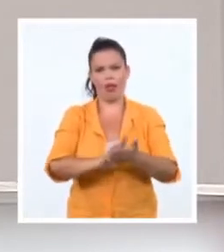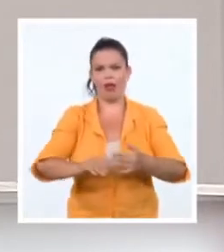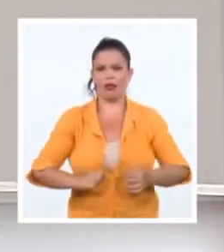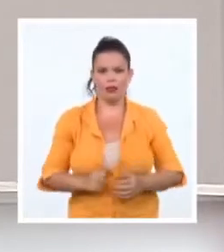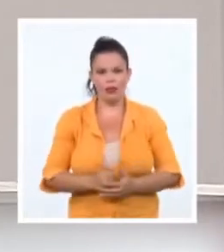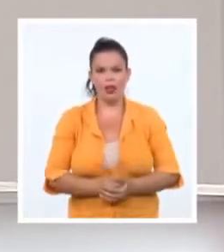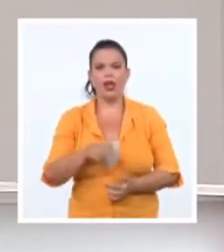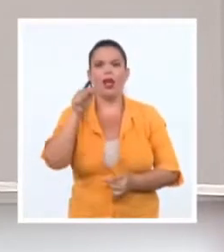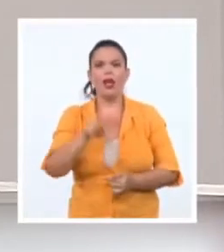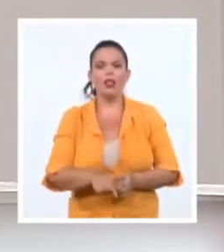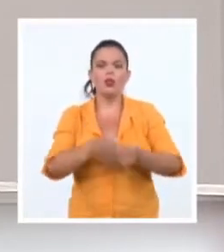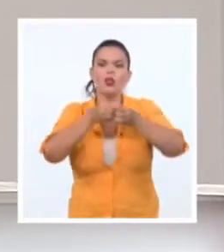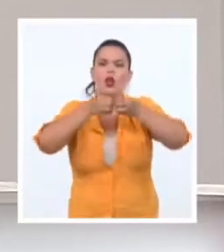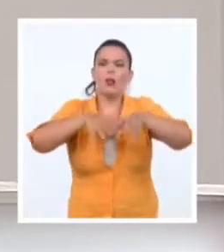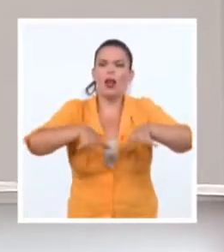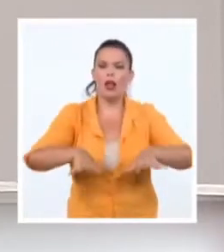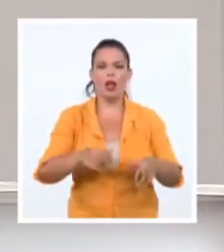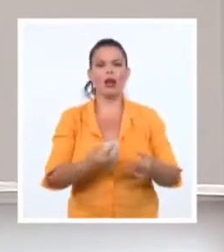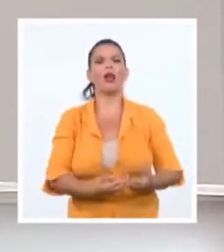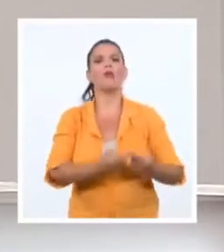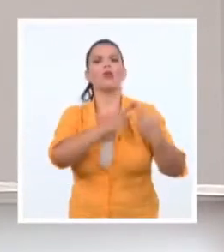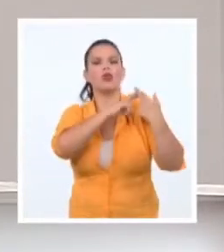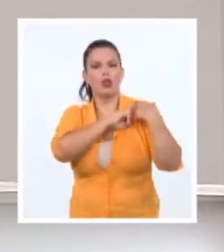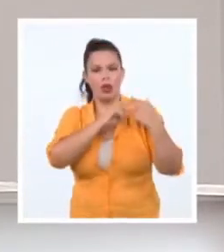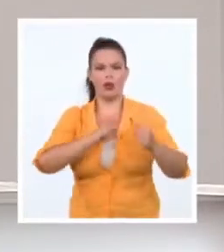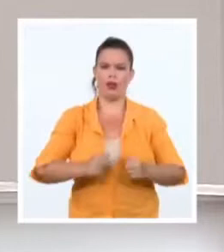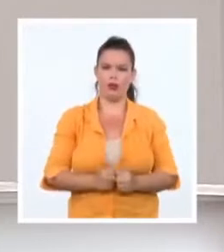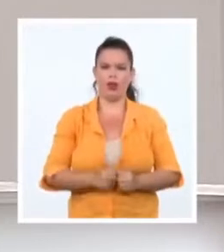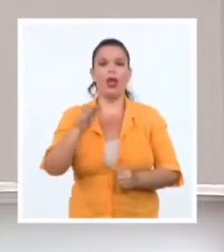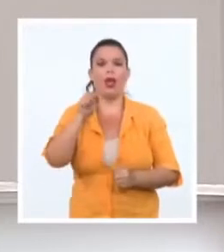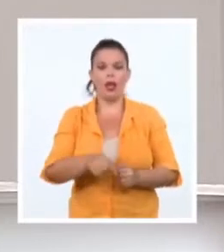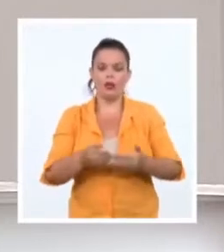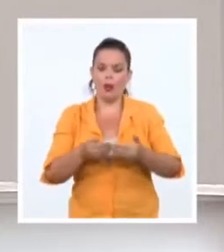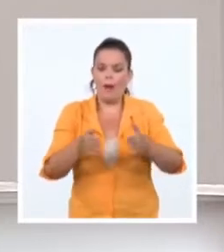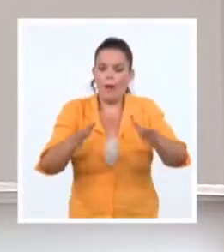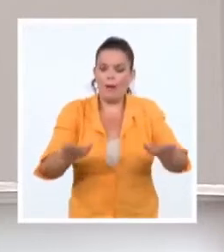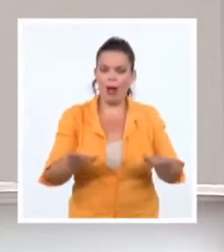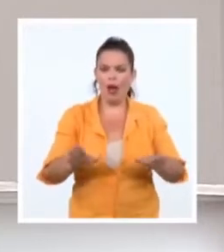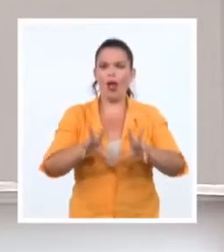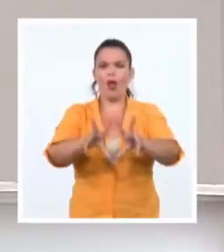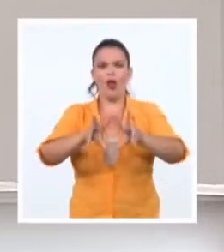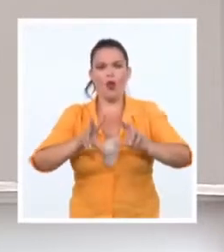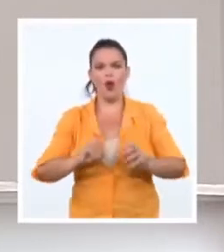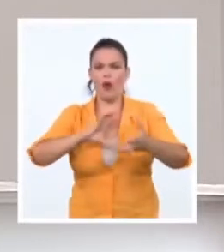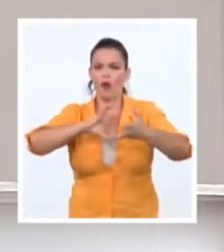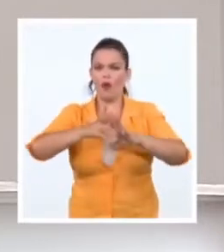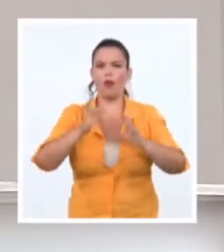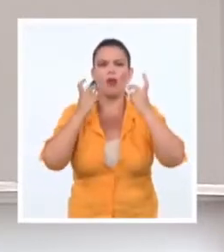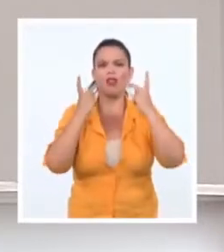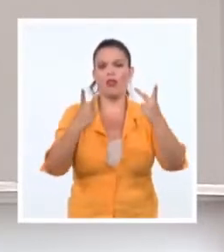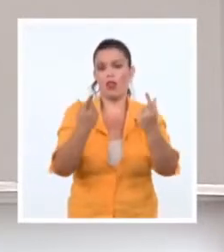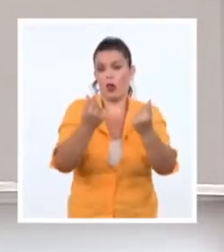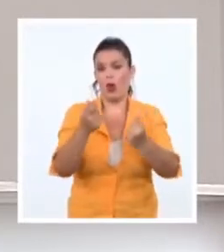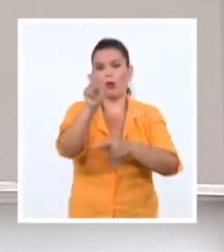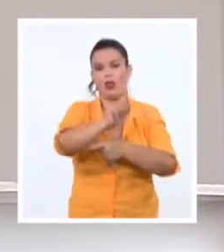una normalidad responsable que permitirá abrir paulatinamente nuestra vida económica y social en las